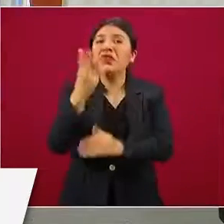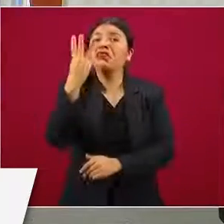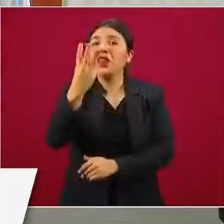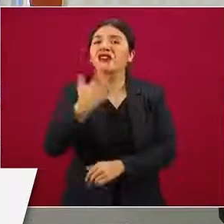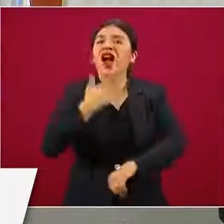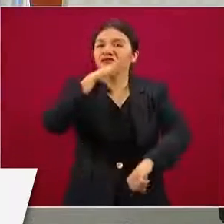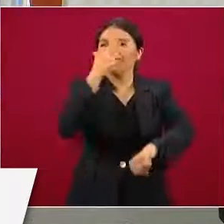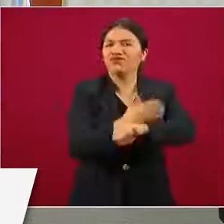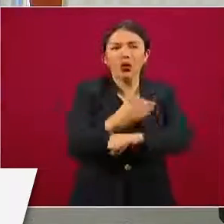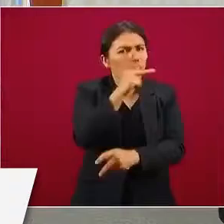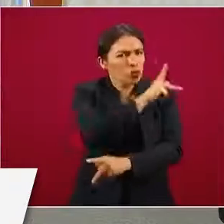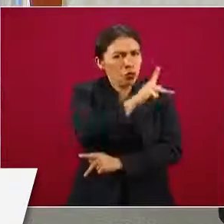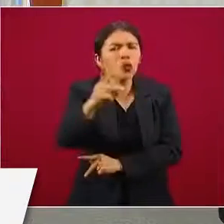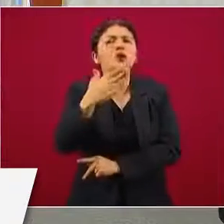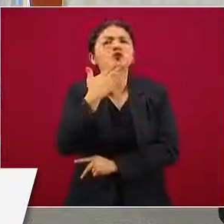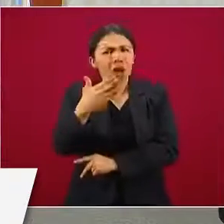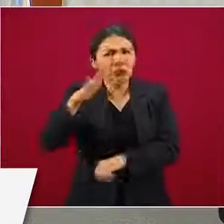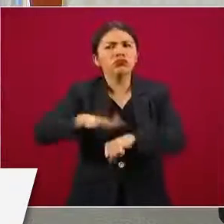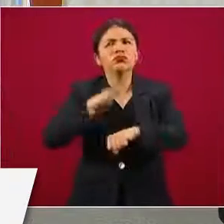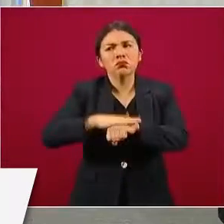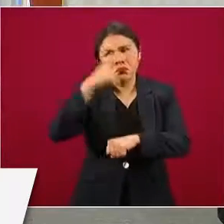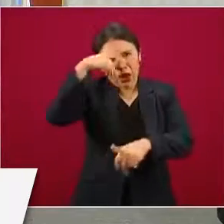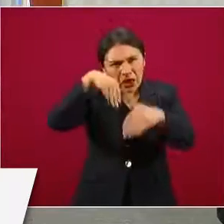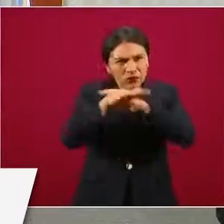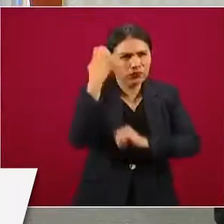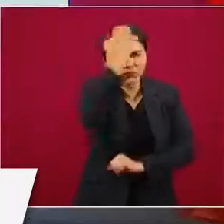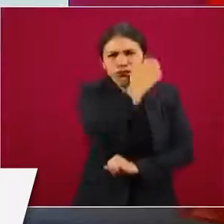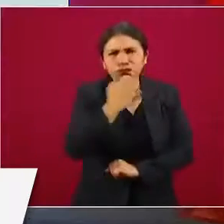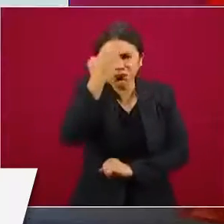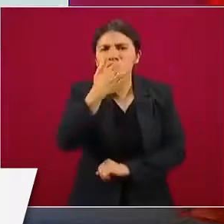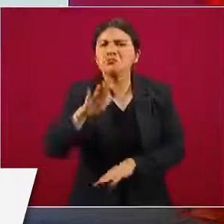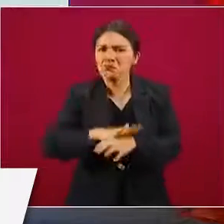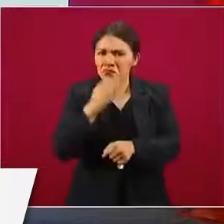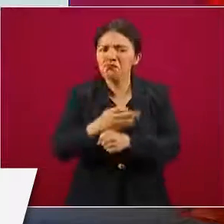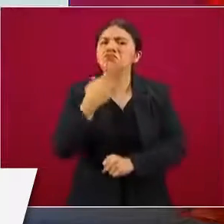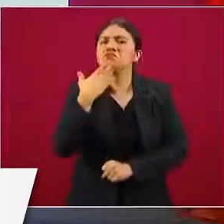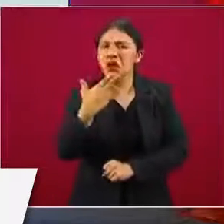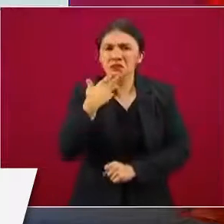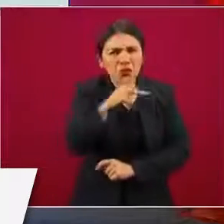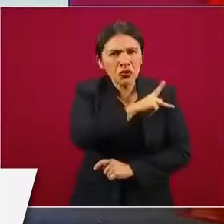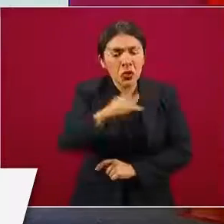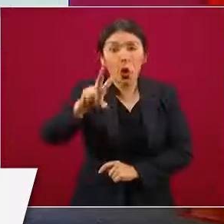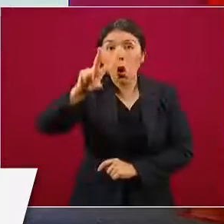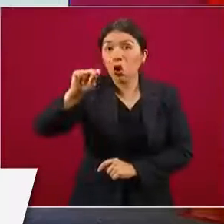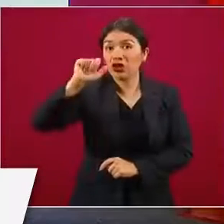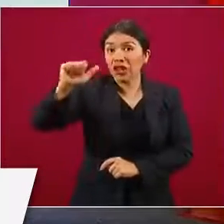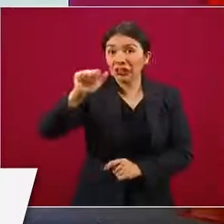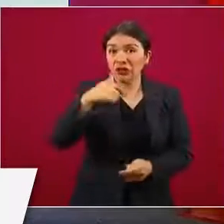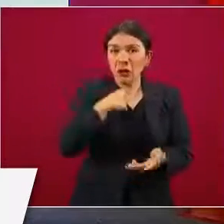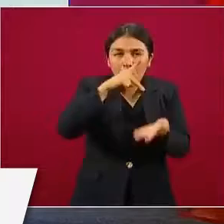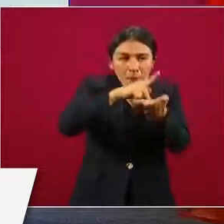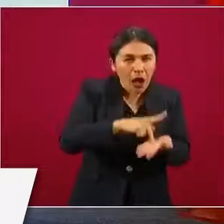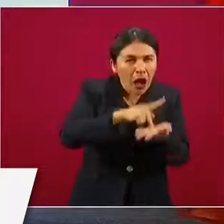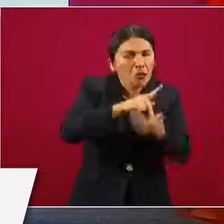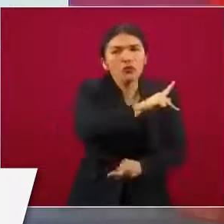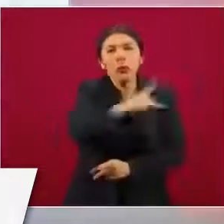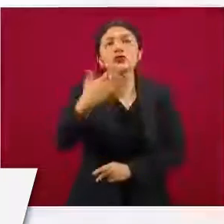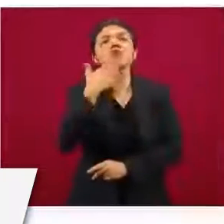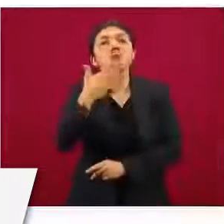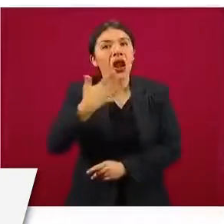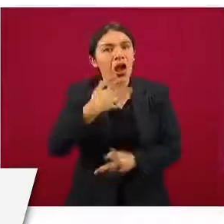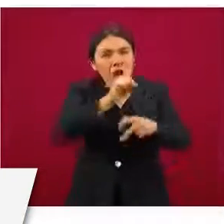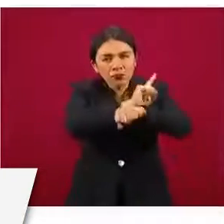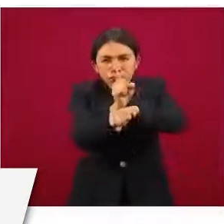dejaron verificar, buenos números esta semana en gas LP. Todas las 86 básculas estaban calibradas,